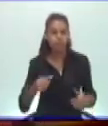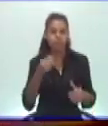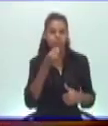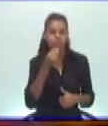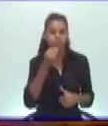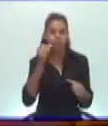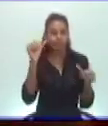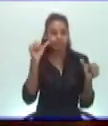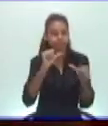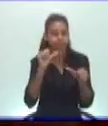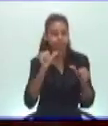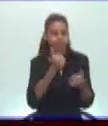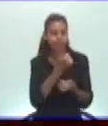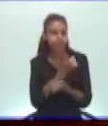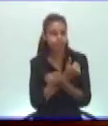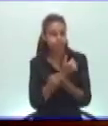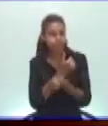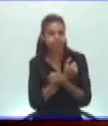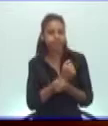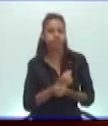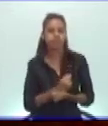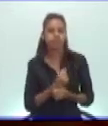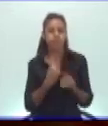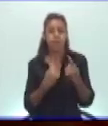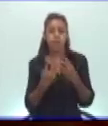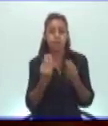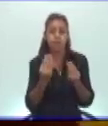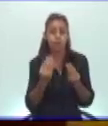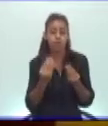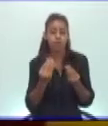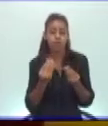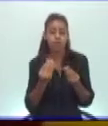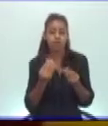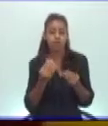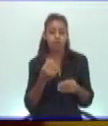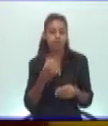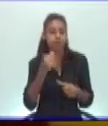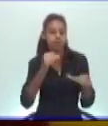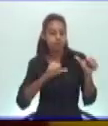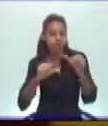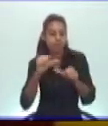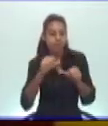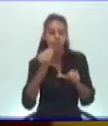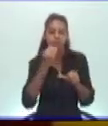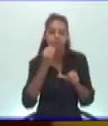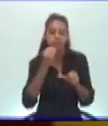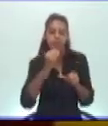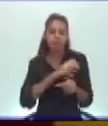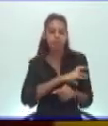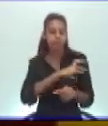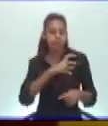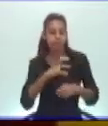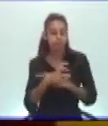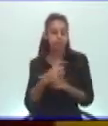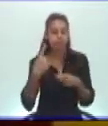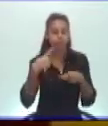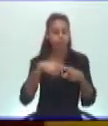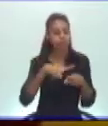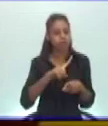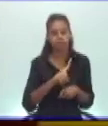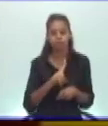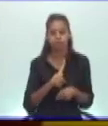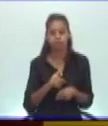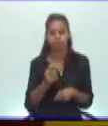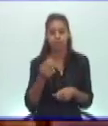esta actividad. Hay muchos productos que es verdad sirven para el ejercicio físico. Pero hay otros que no. Hay otros que son